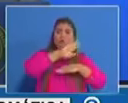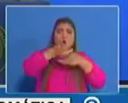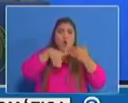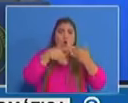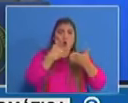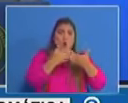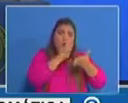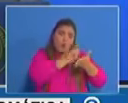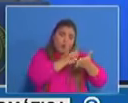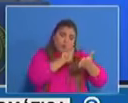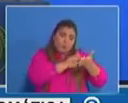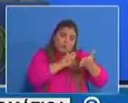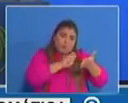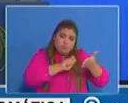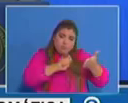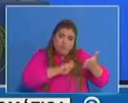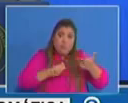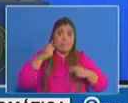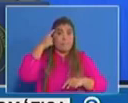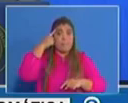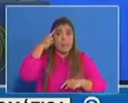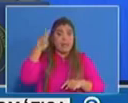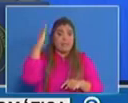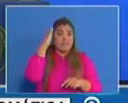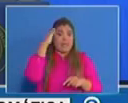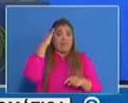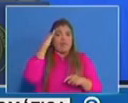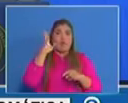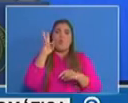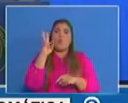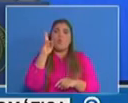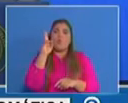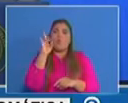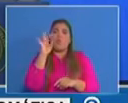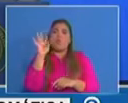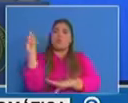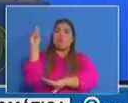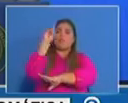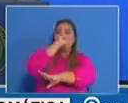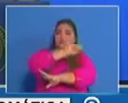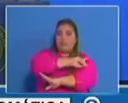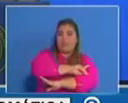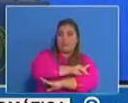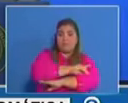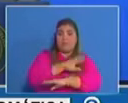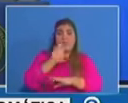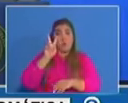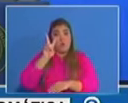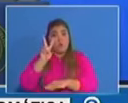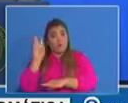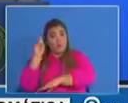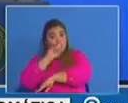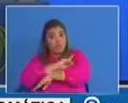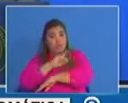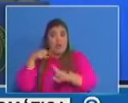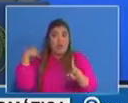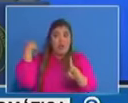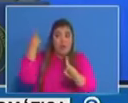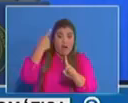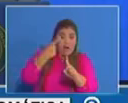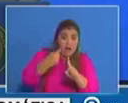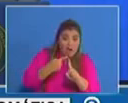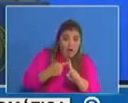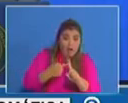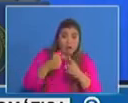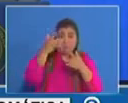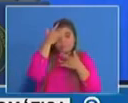variar desde cercano a los 2 días hasta casi los 25 días y lo